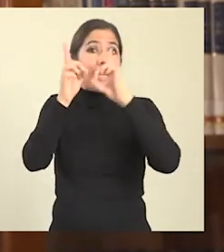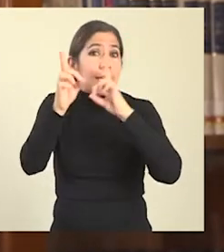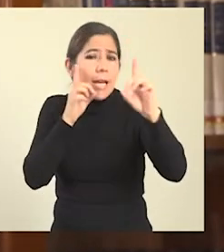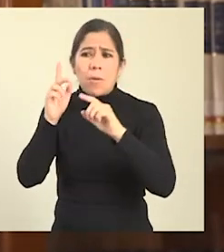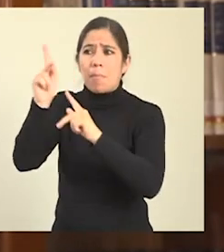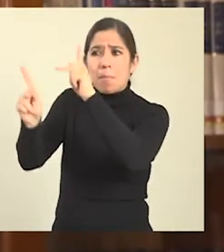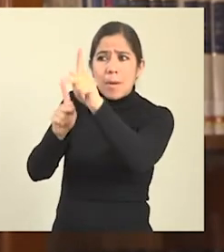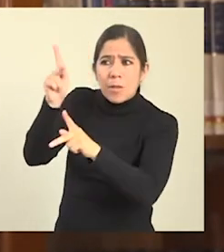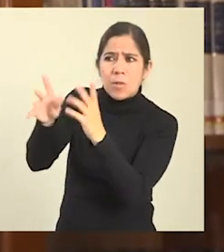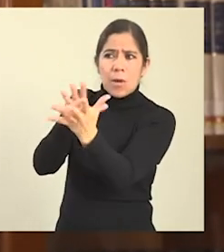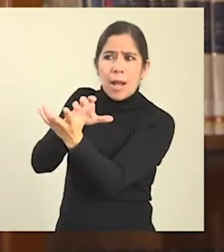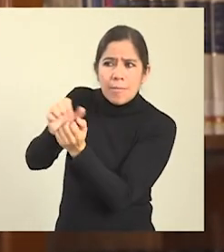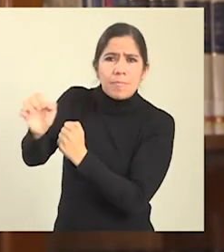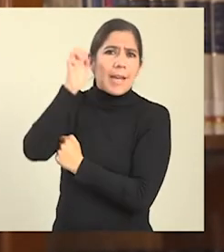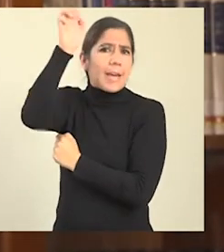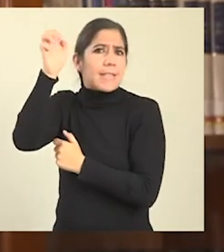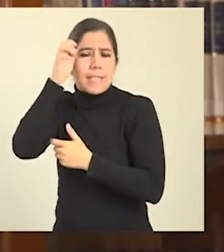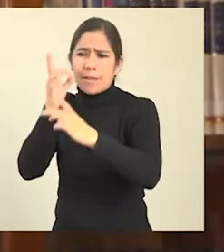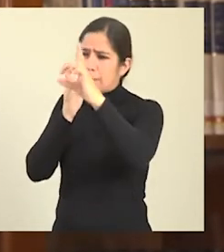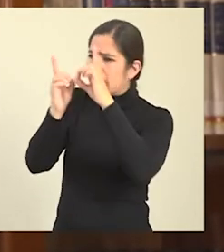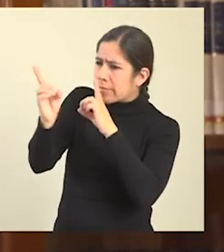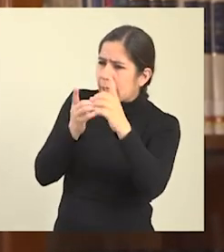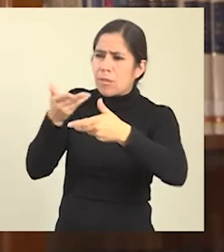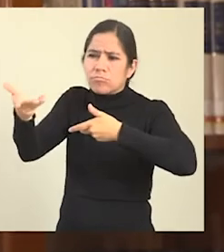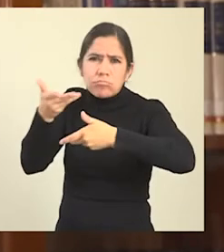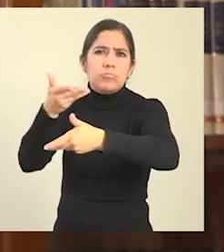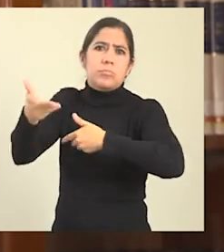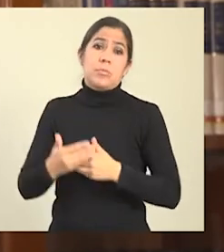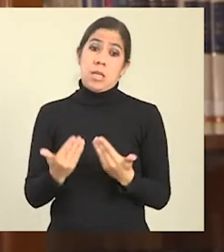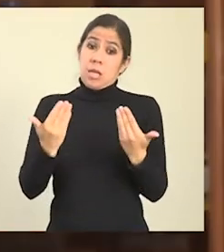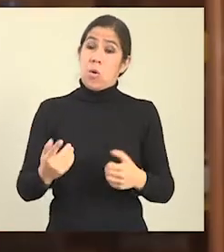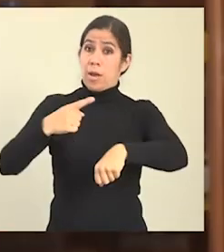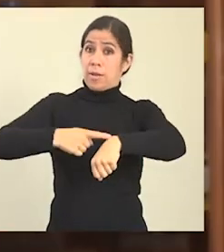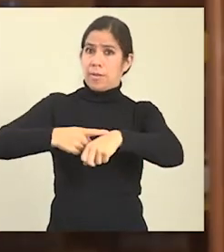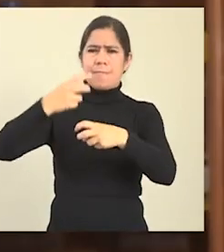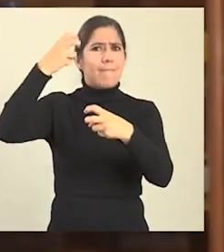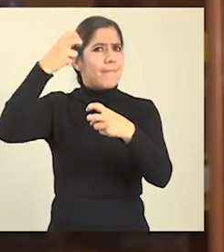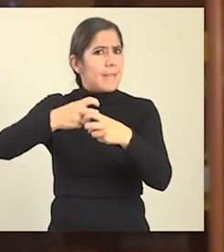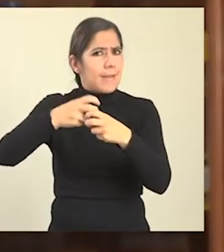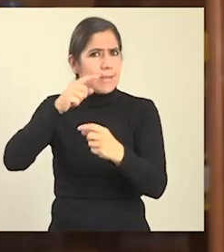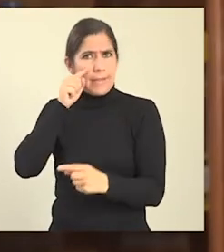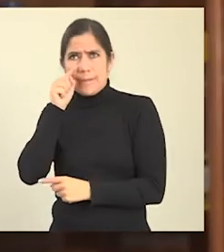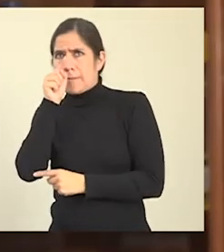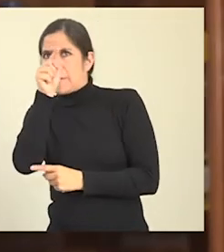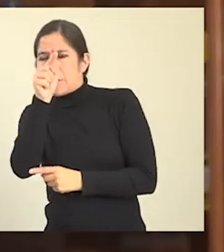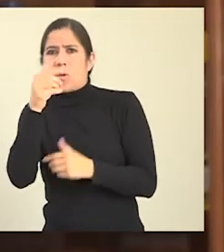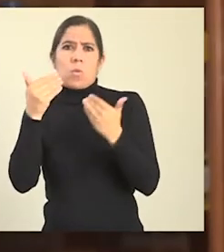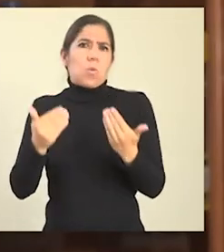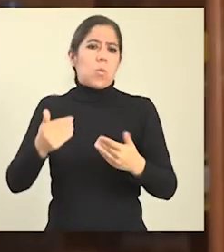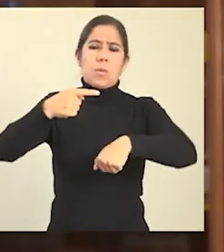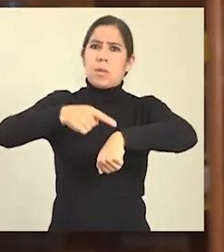equilibrado y constante con los Estados, la sociedad y las víctimas. Estos tiempos difíciles nos